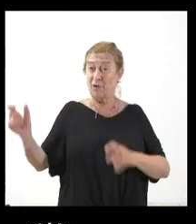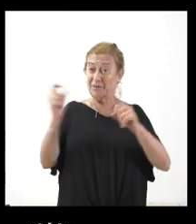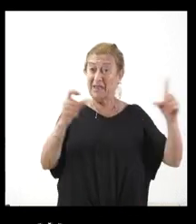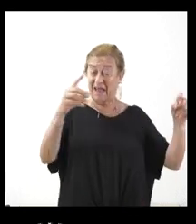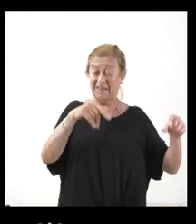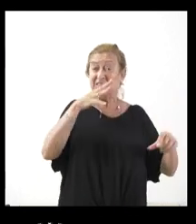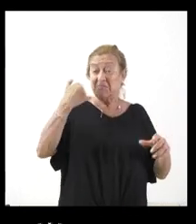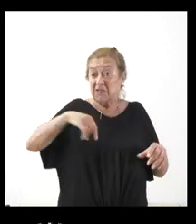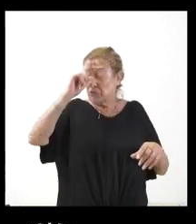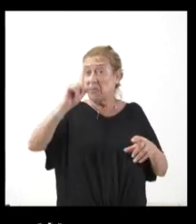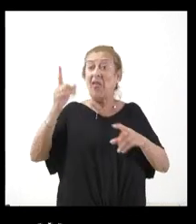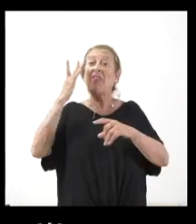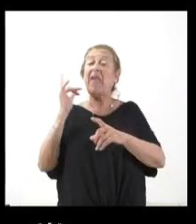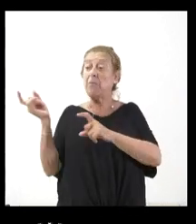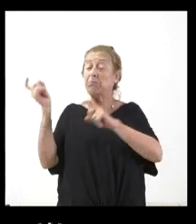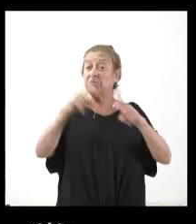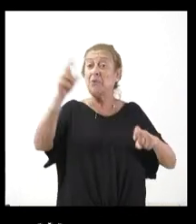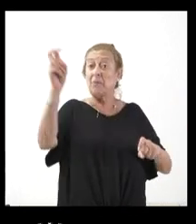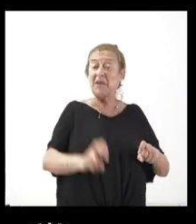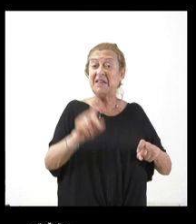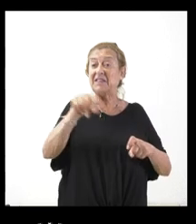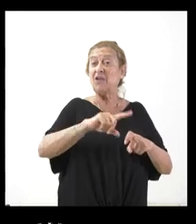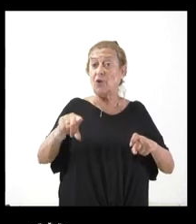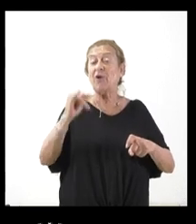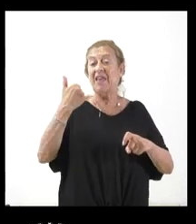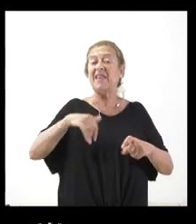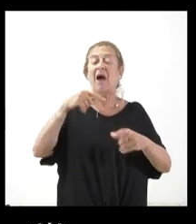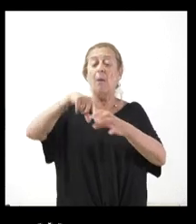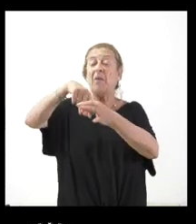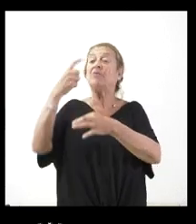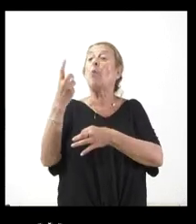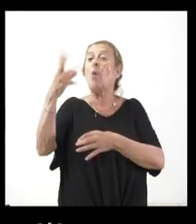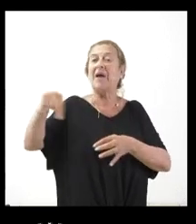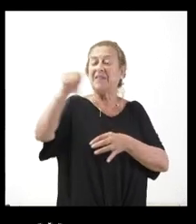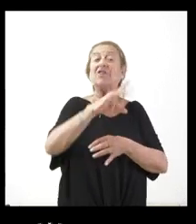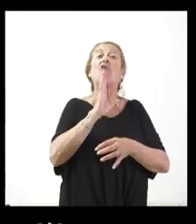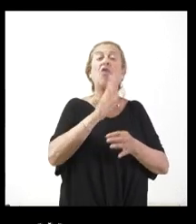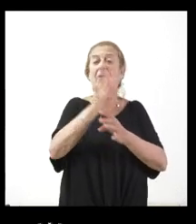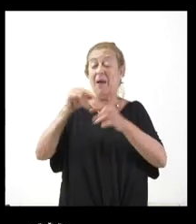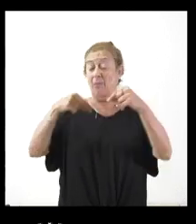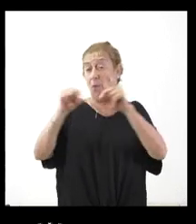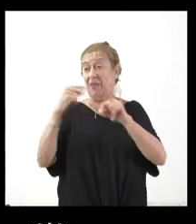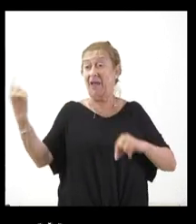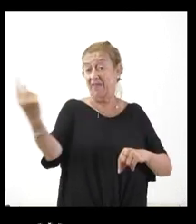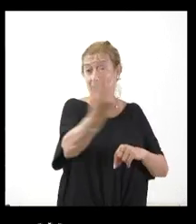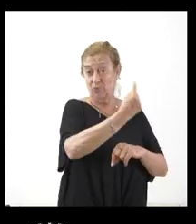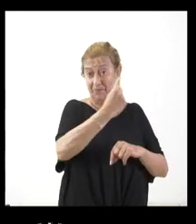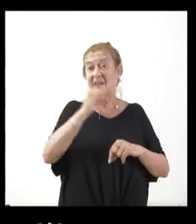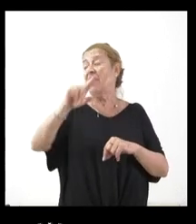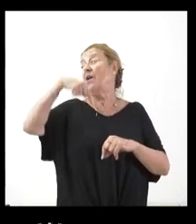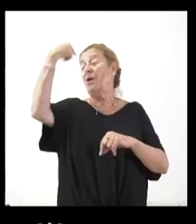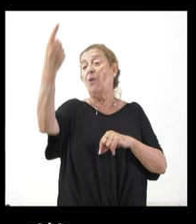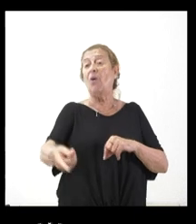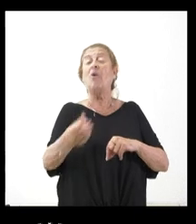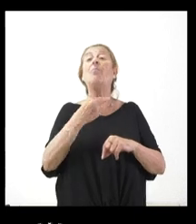fecha concreta para la llegada y si tienen ya identificadas las plazas a las que irán por provincias los menores. Y luego, al